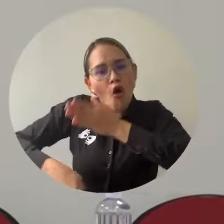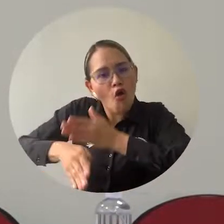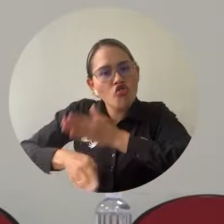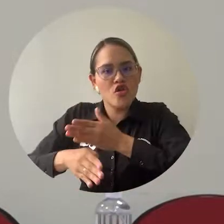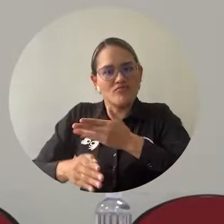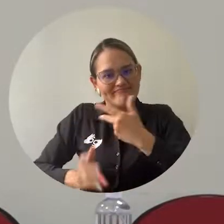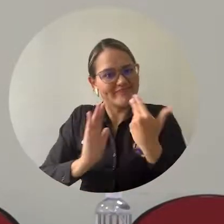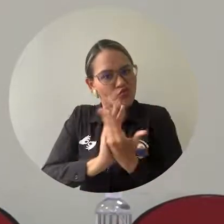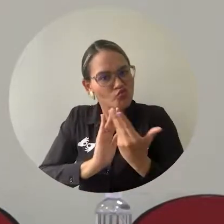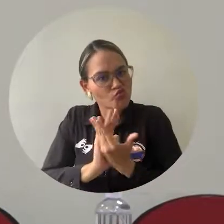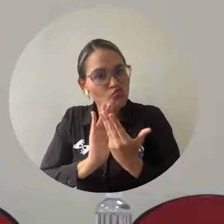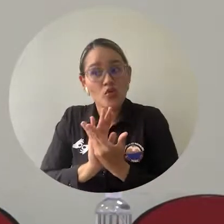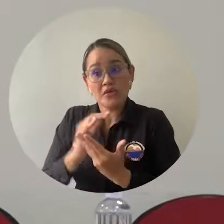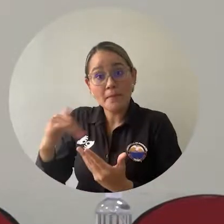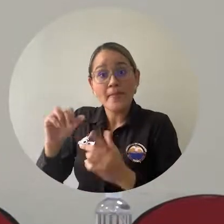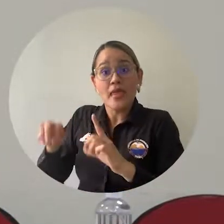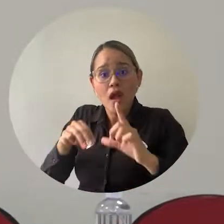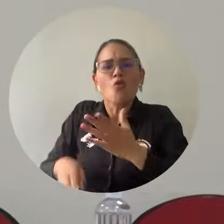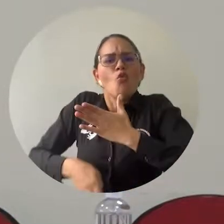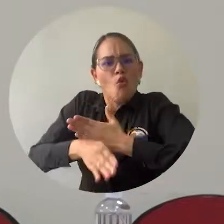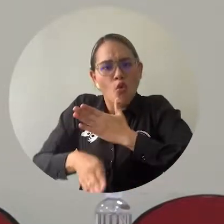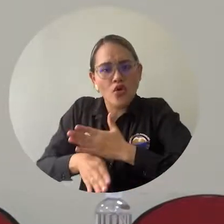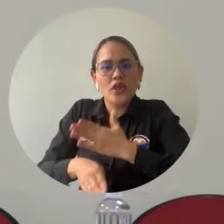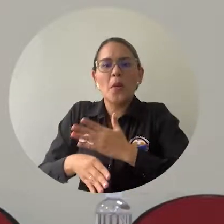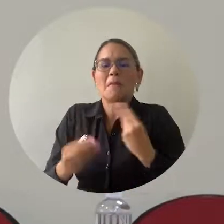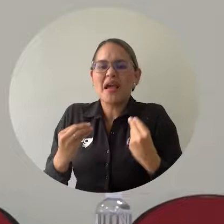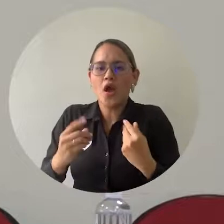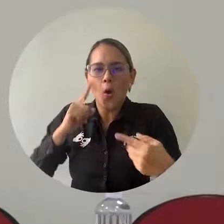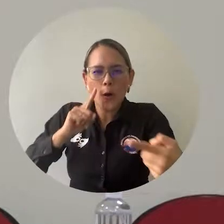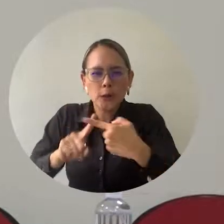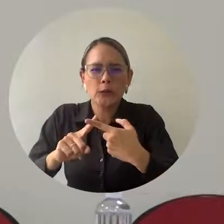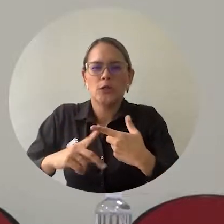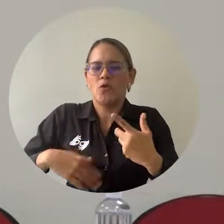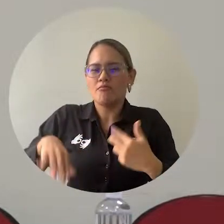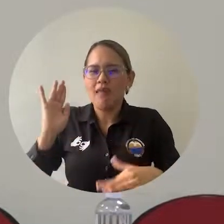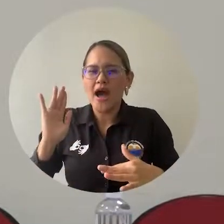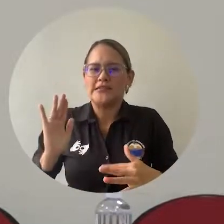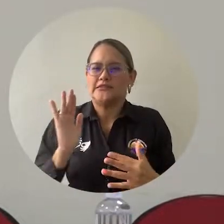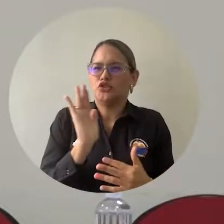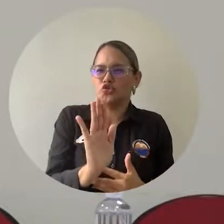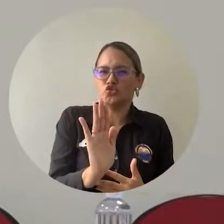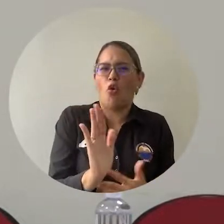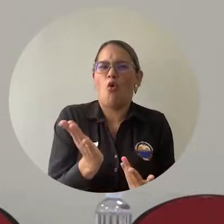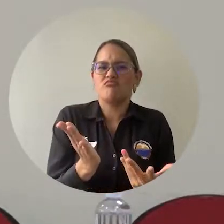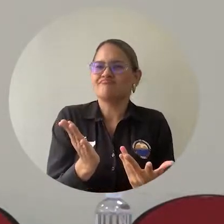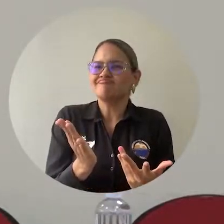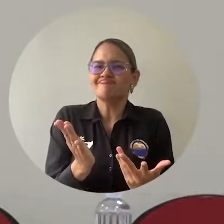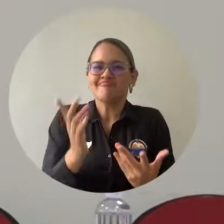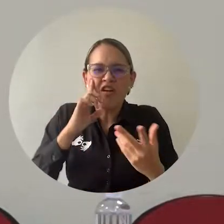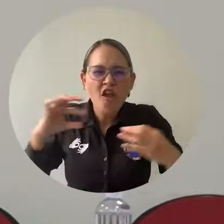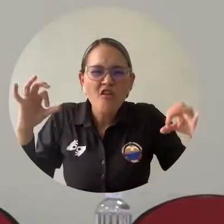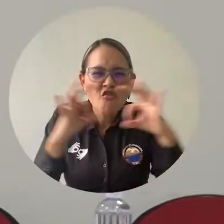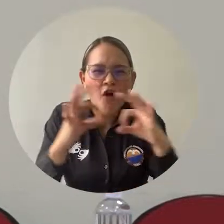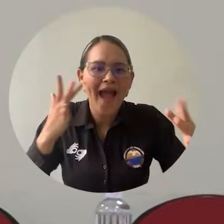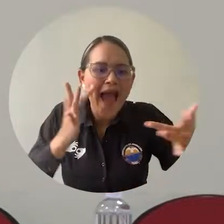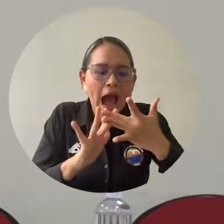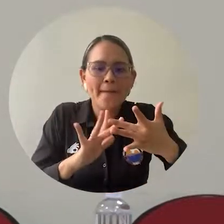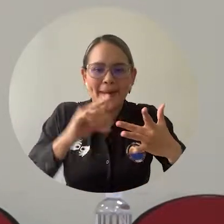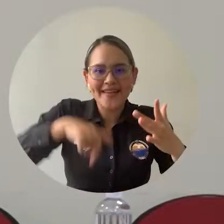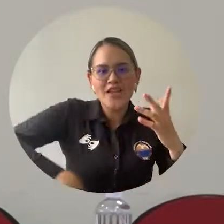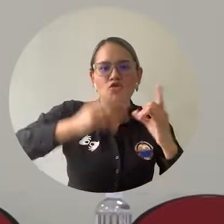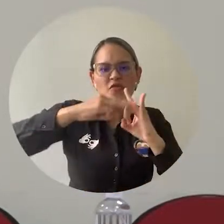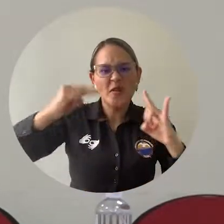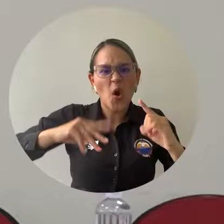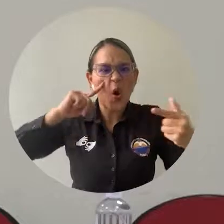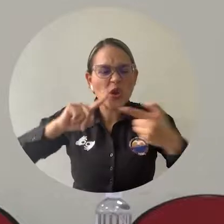sobre todo para que enriquezca también el enfoque intercultural del modelo educativo de nuestra universidad. Necesitamos